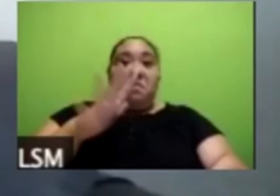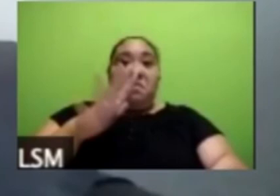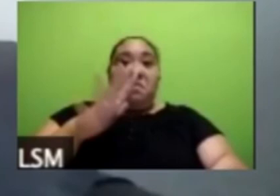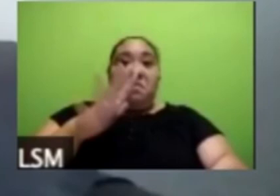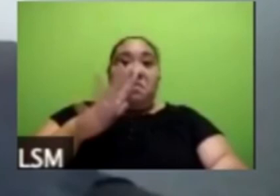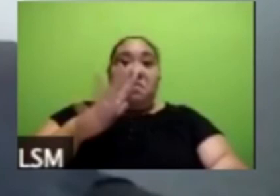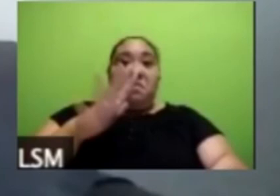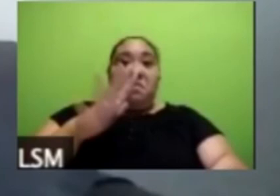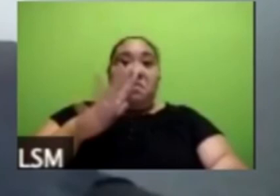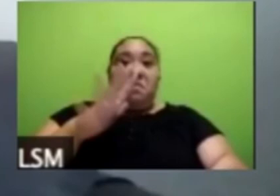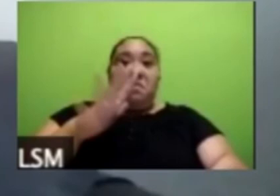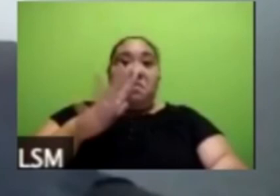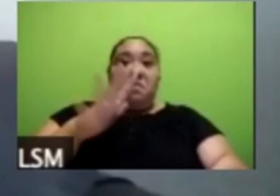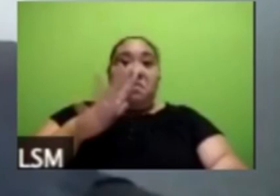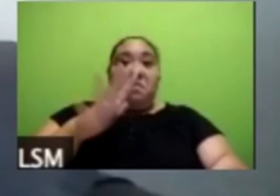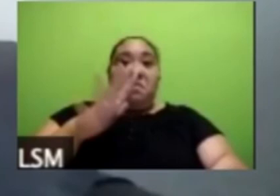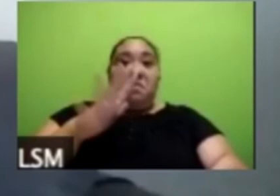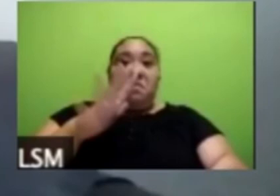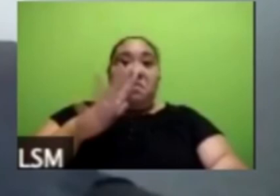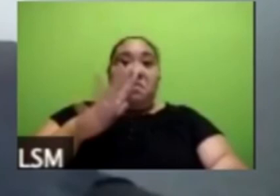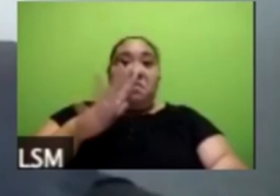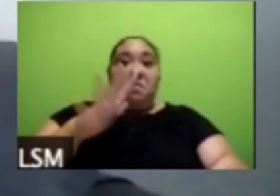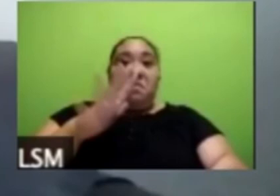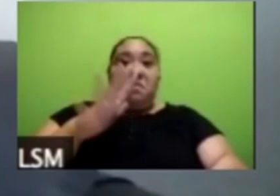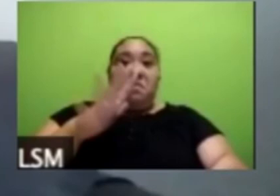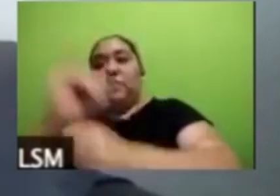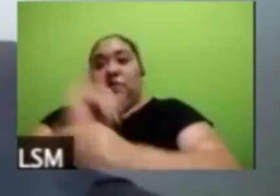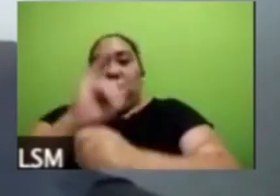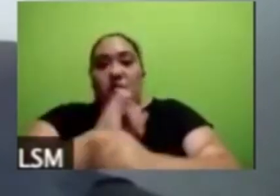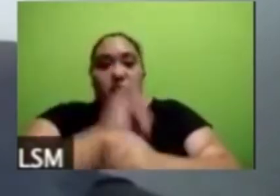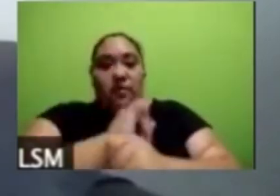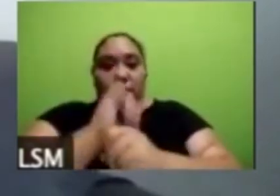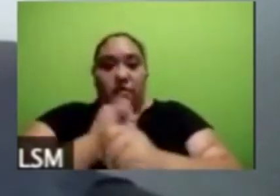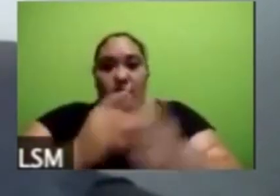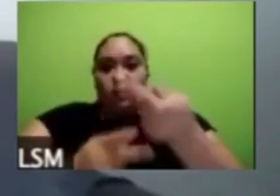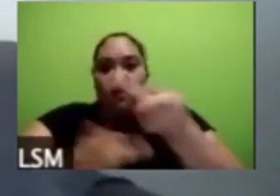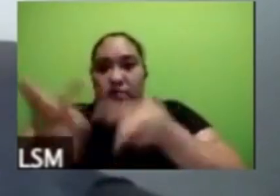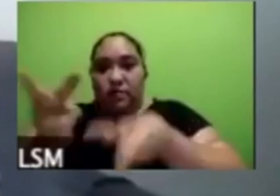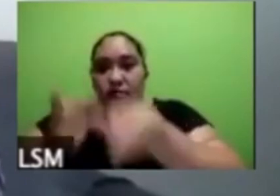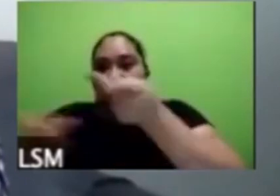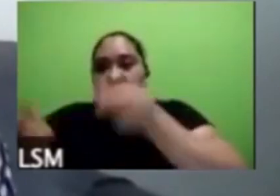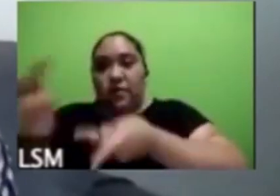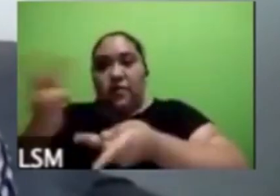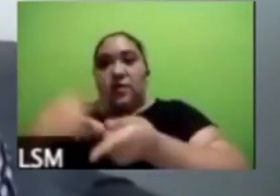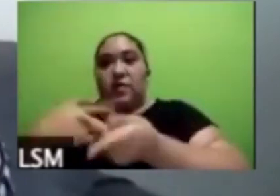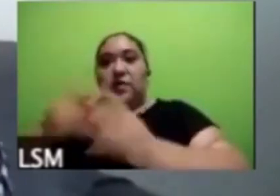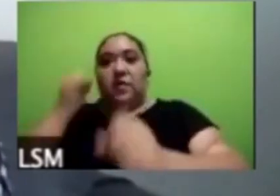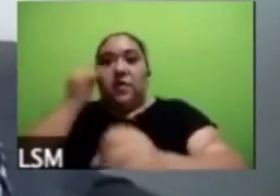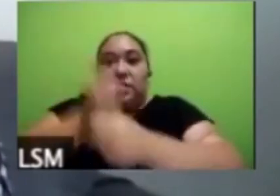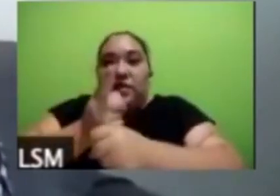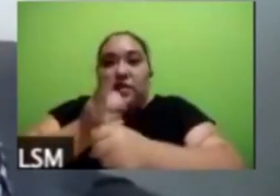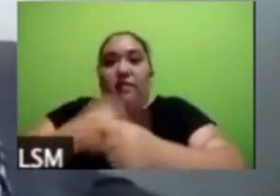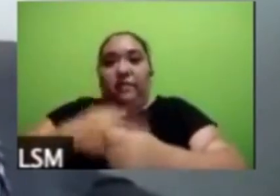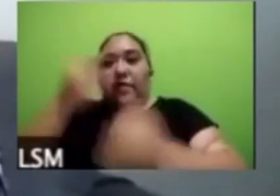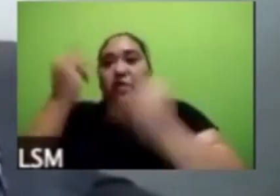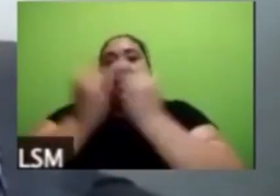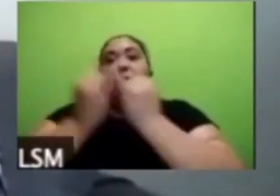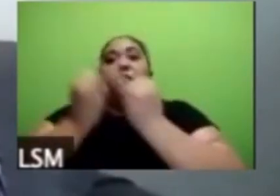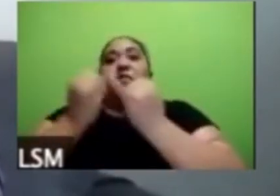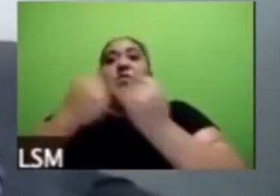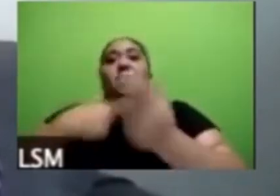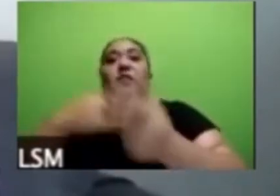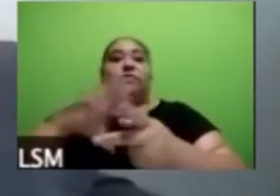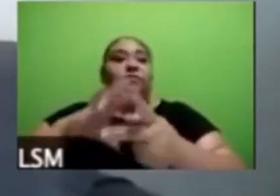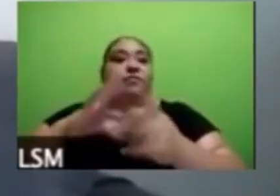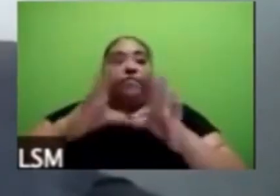pudieran ustedes averiguar en algún momento en sus encuestas y también la parte de la desagregación eso nos importa muchísimo